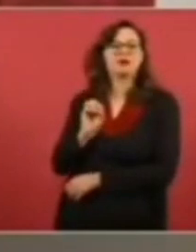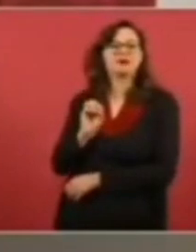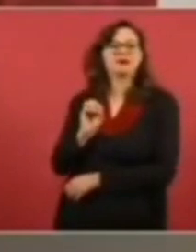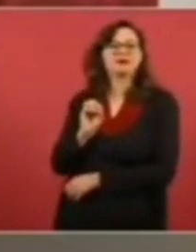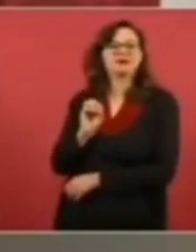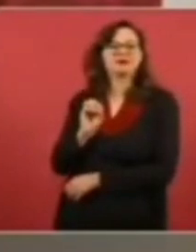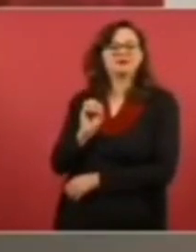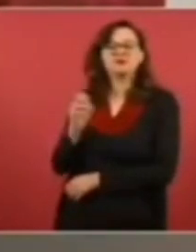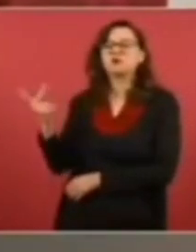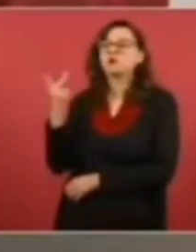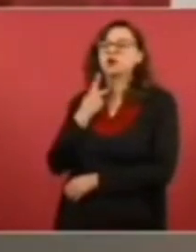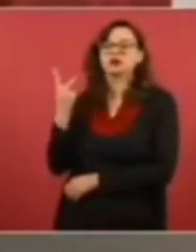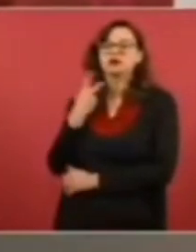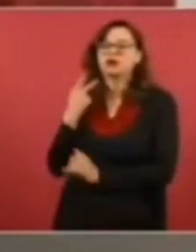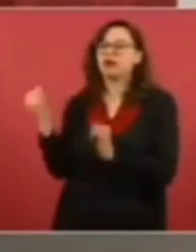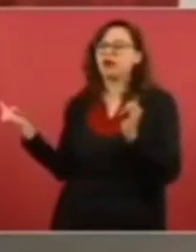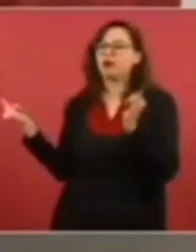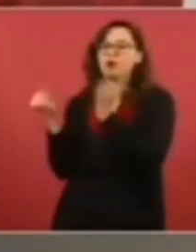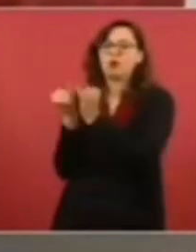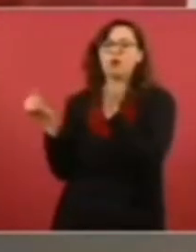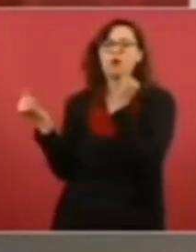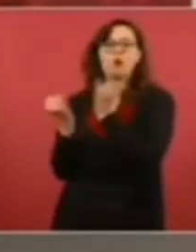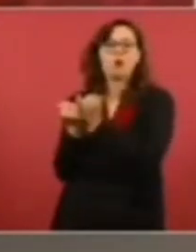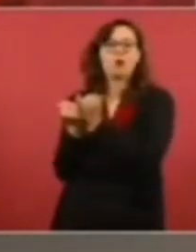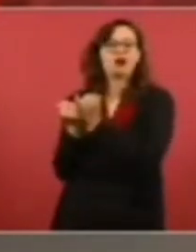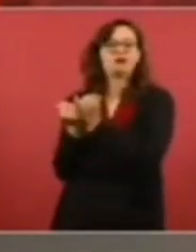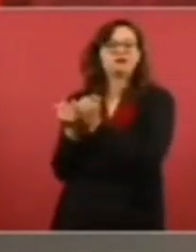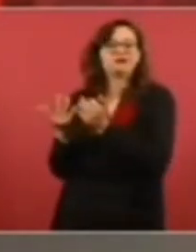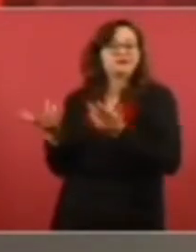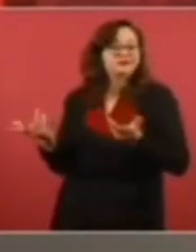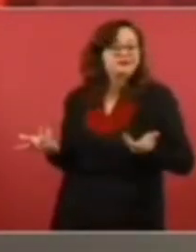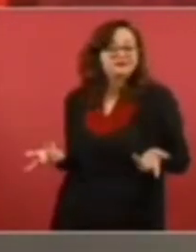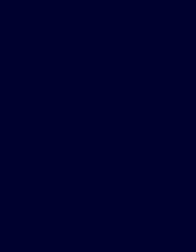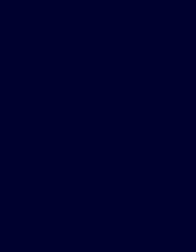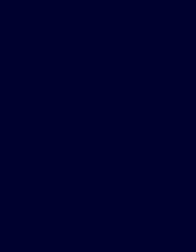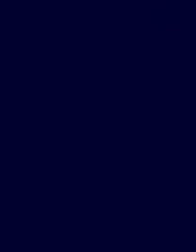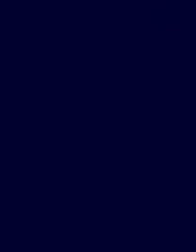Entonces, el pueblo no es malagradecido.